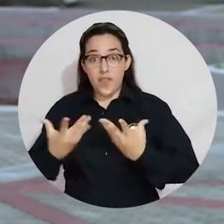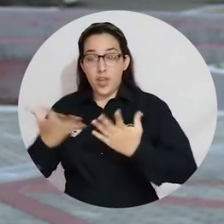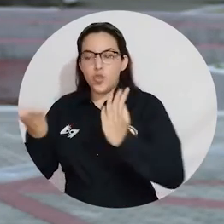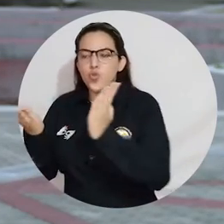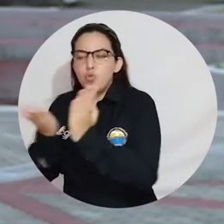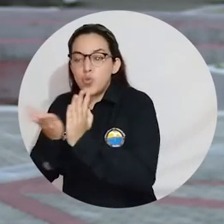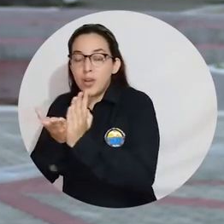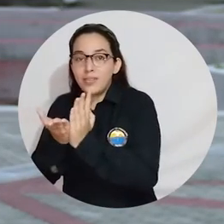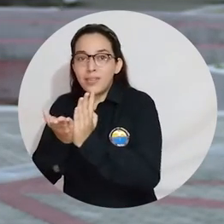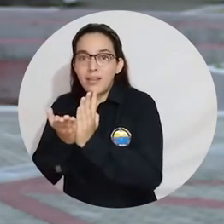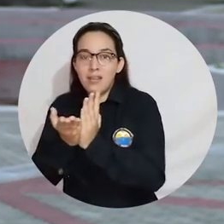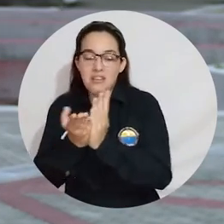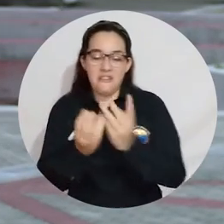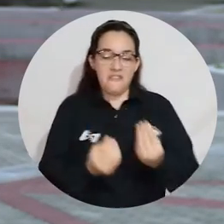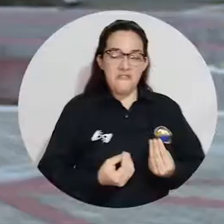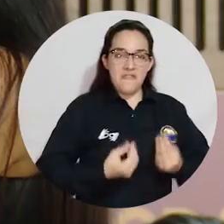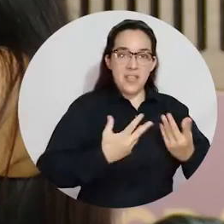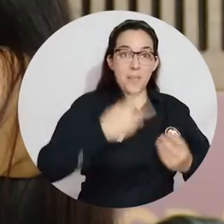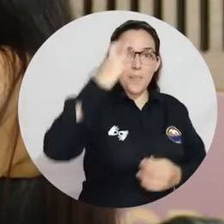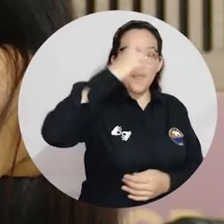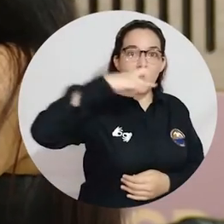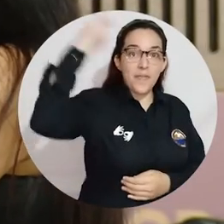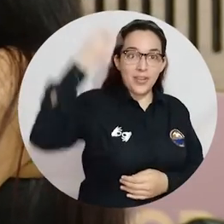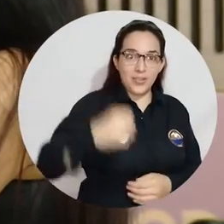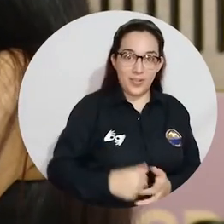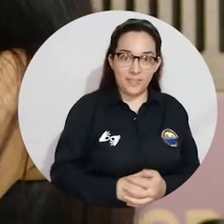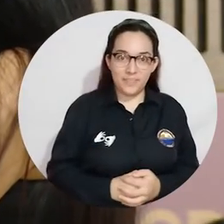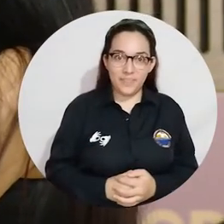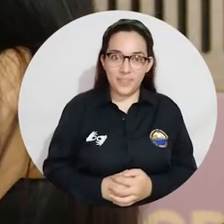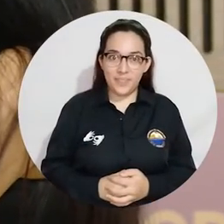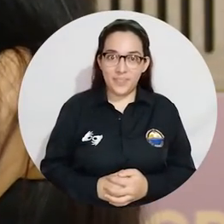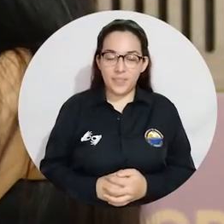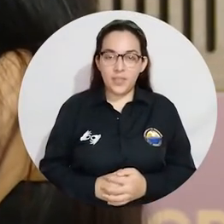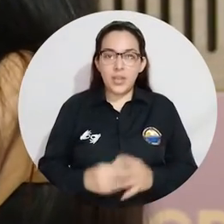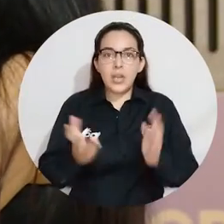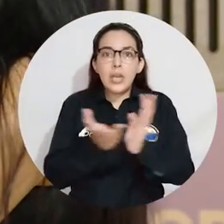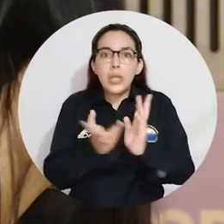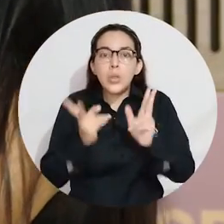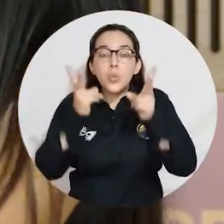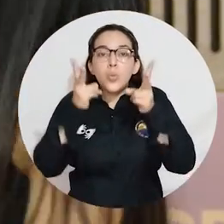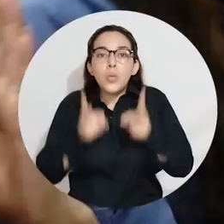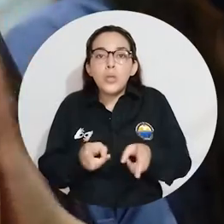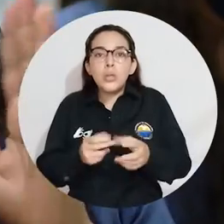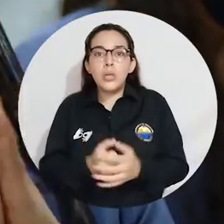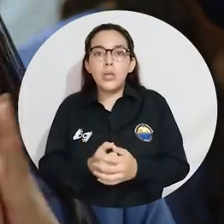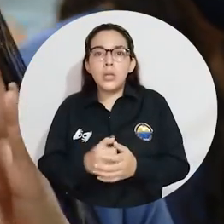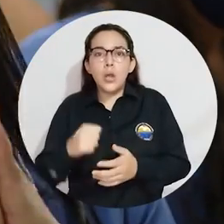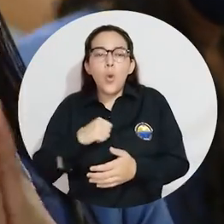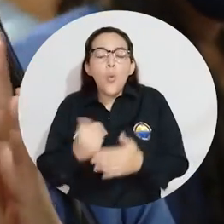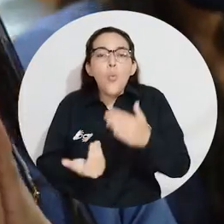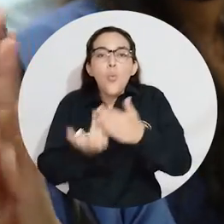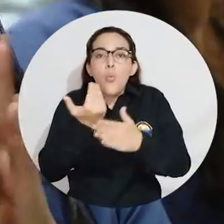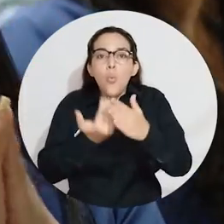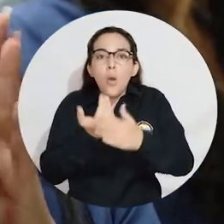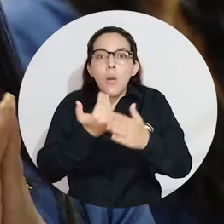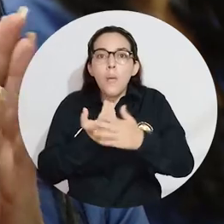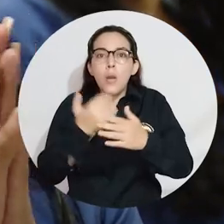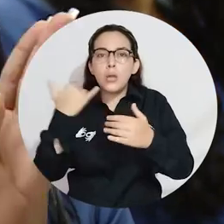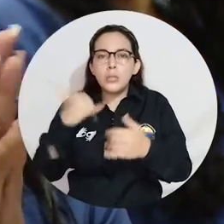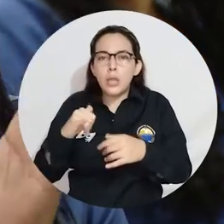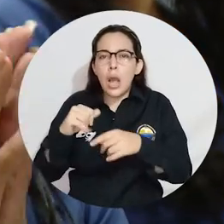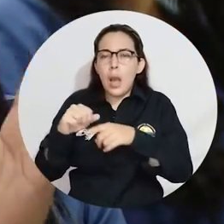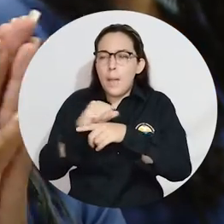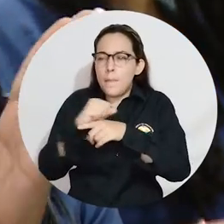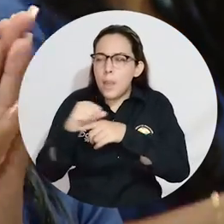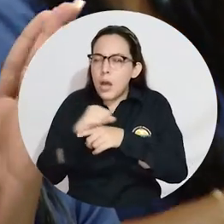estudiantil y la vida profesional. El estudiante tiene un nuevo paso un nuevo logro después